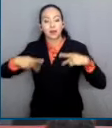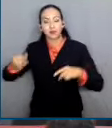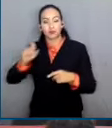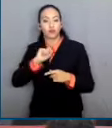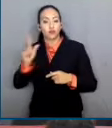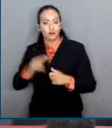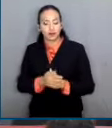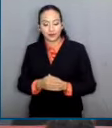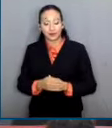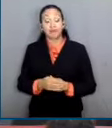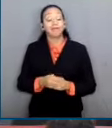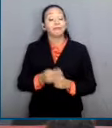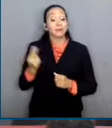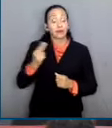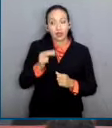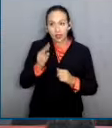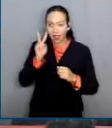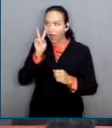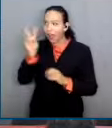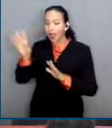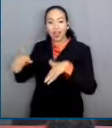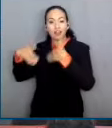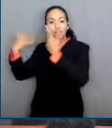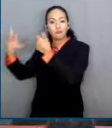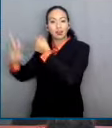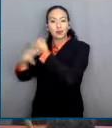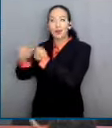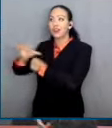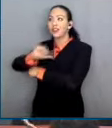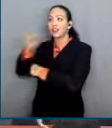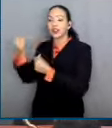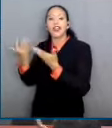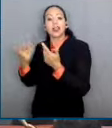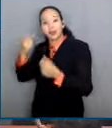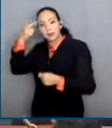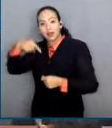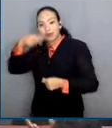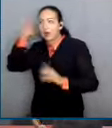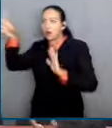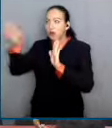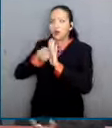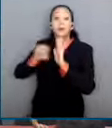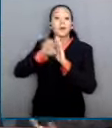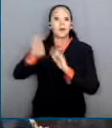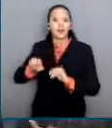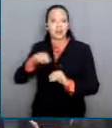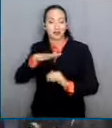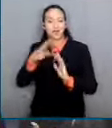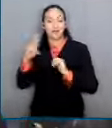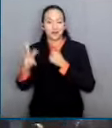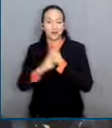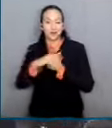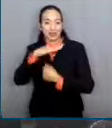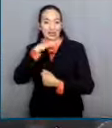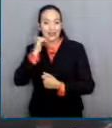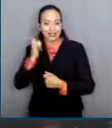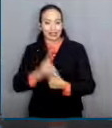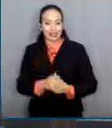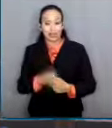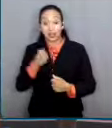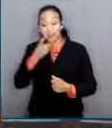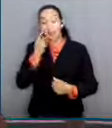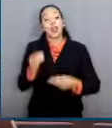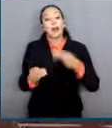voltar a ver los modelos que se han implementado en otros países como Alemania. Así lo señalaron magistradas y especialistas